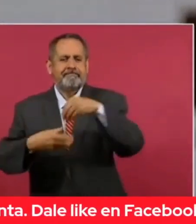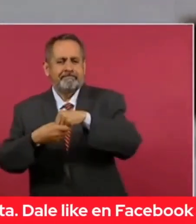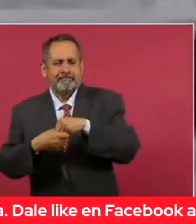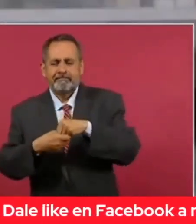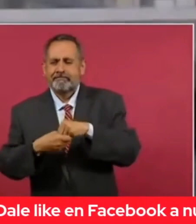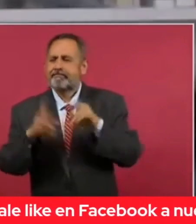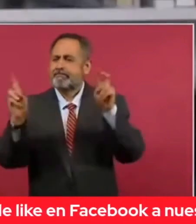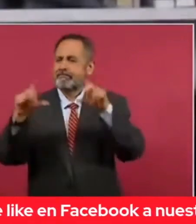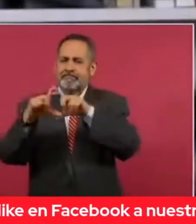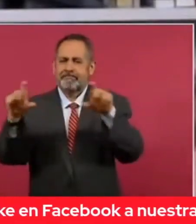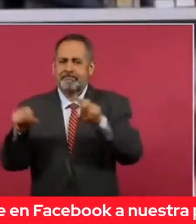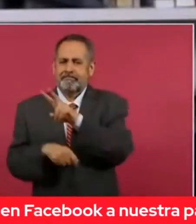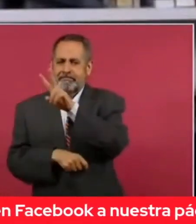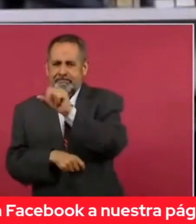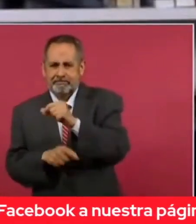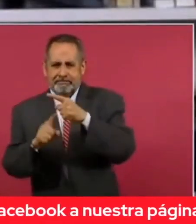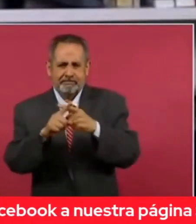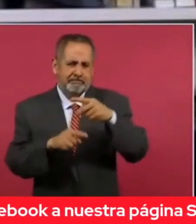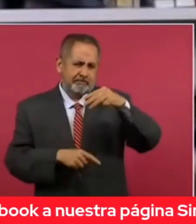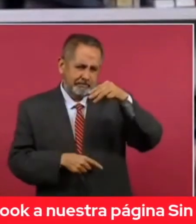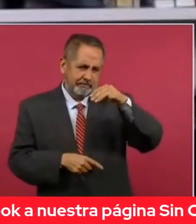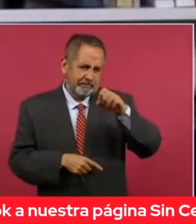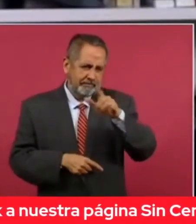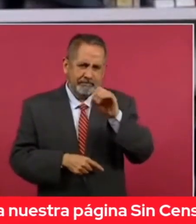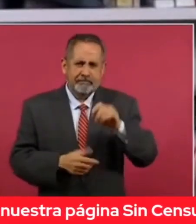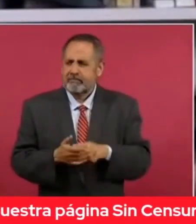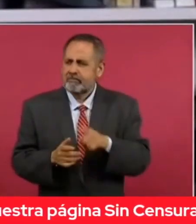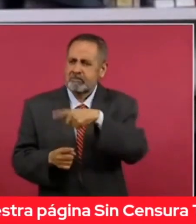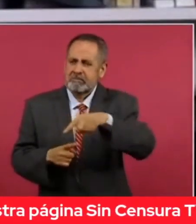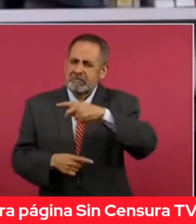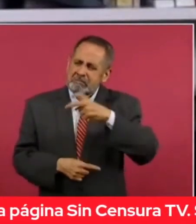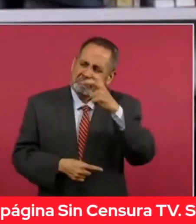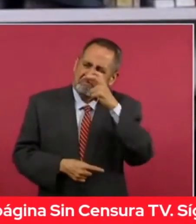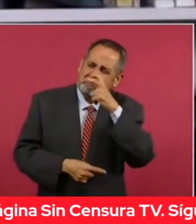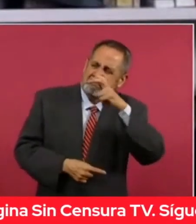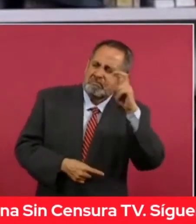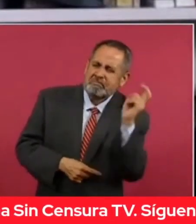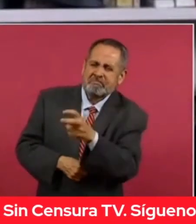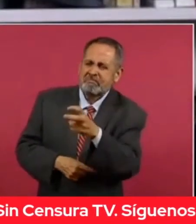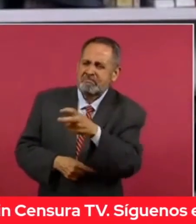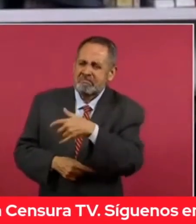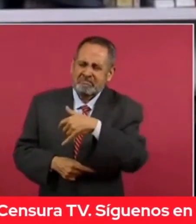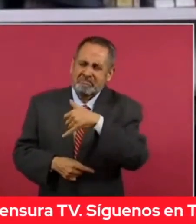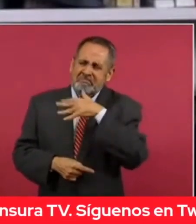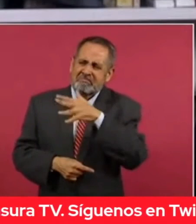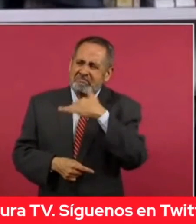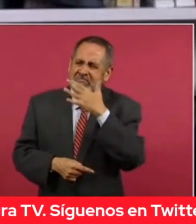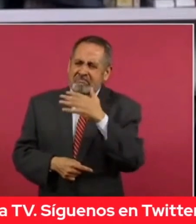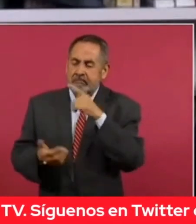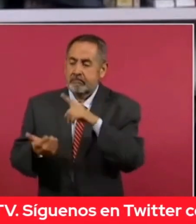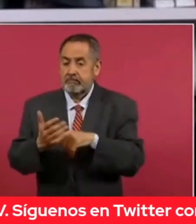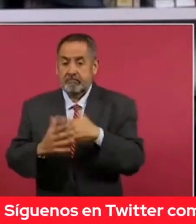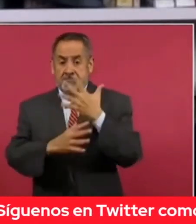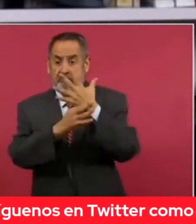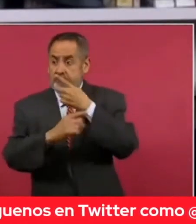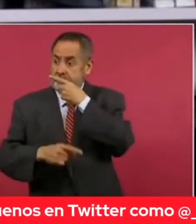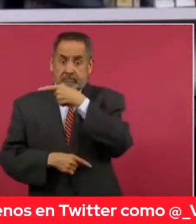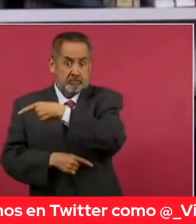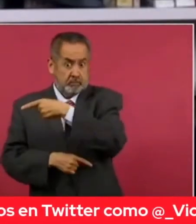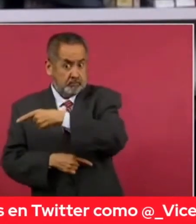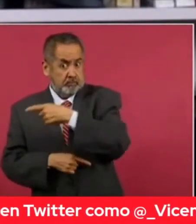por México. Son unos pinches delincuentes, expresó el magnate con